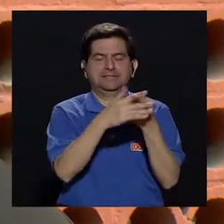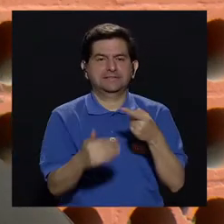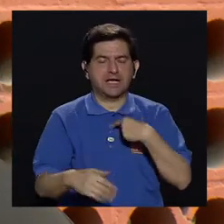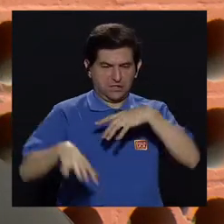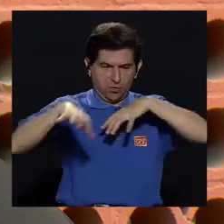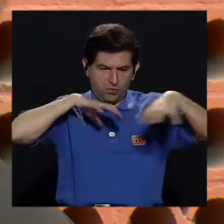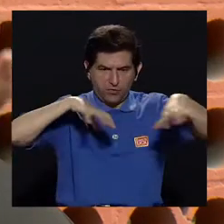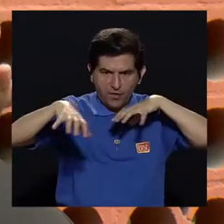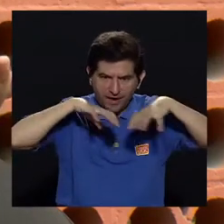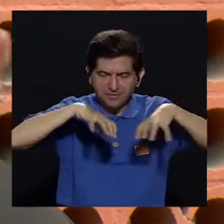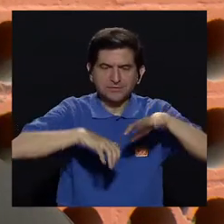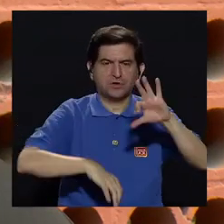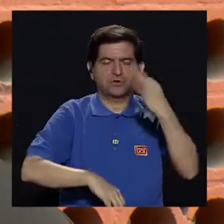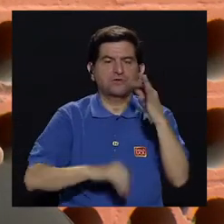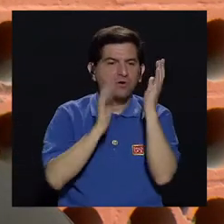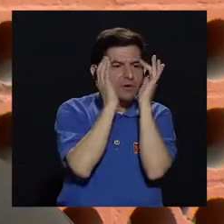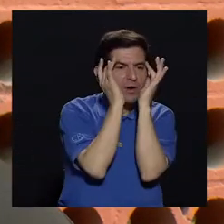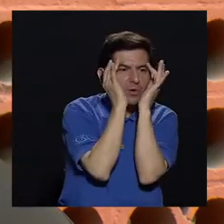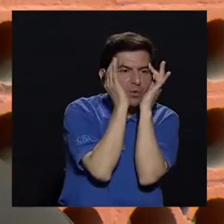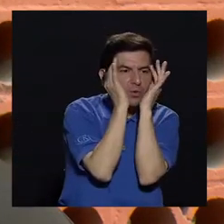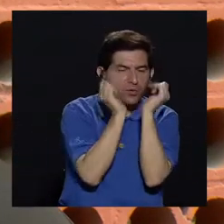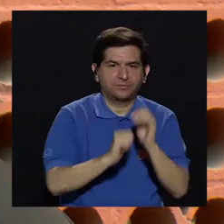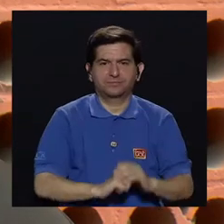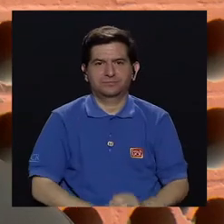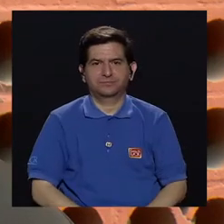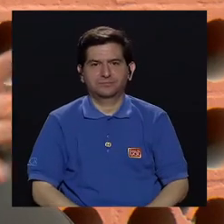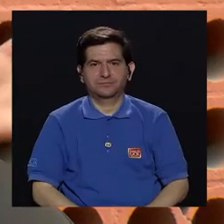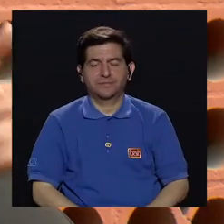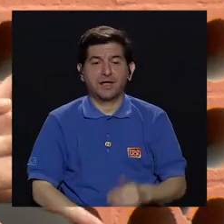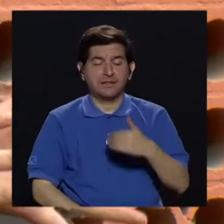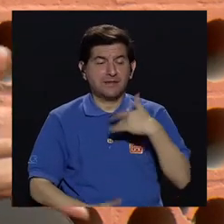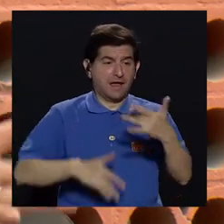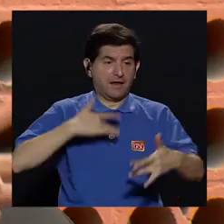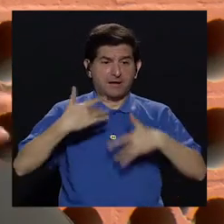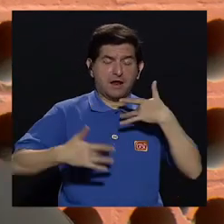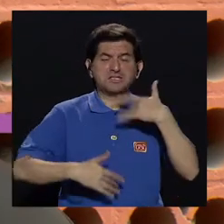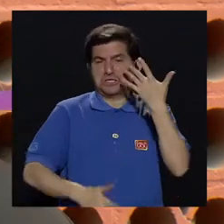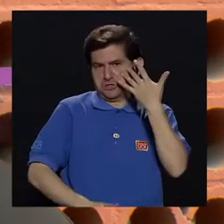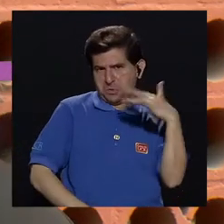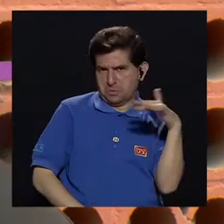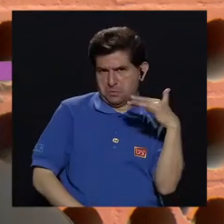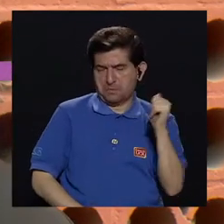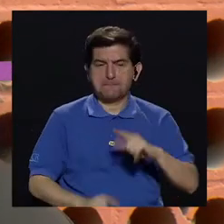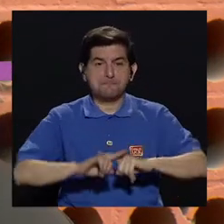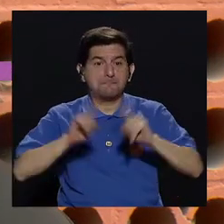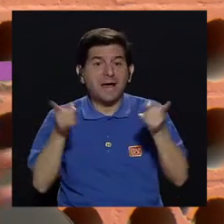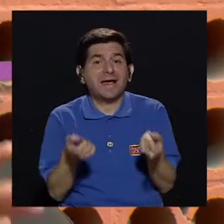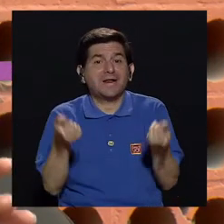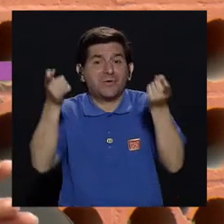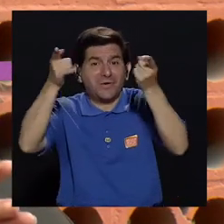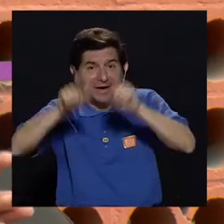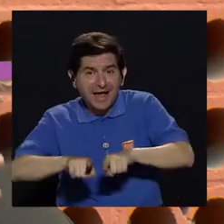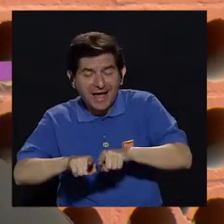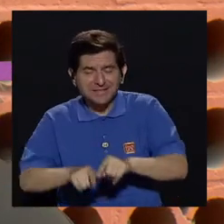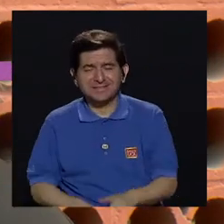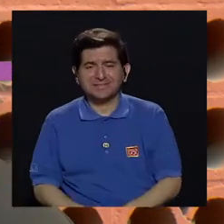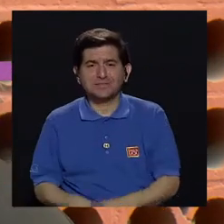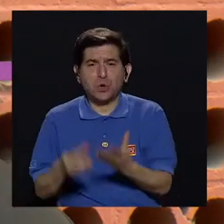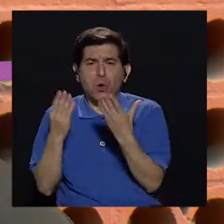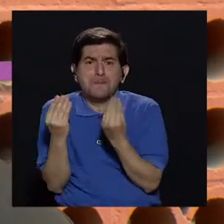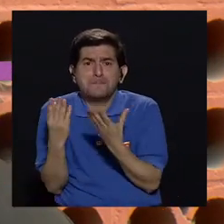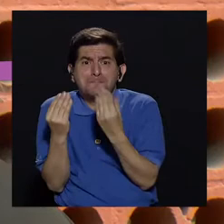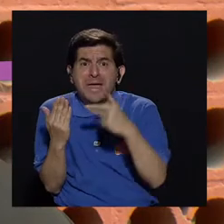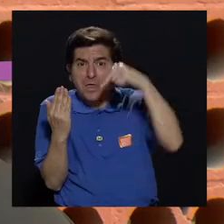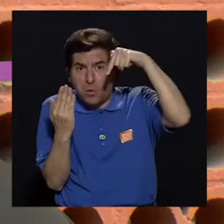algo que hace que yo reaccione de una manera ansiosa, ¿ok? Podemos tener síntomas muy parecidos, pero el caso del